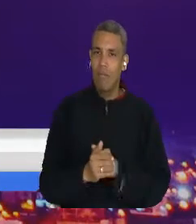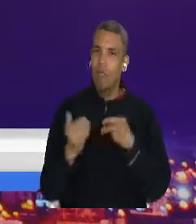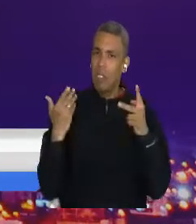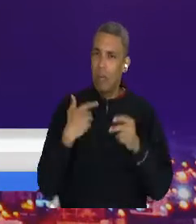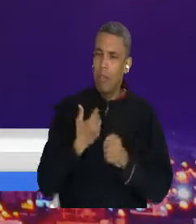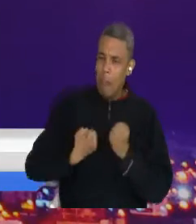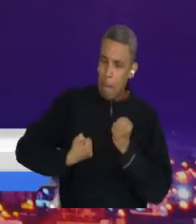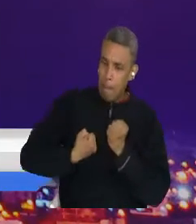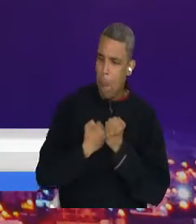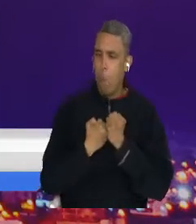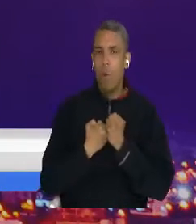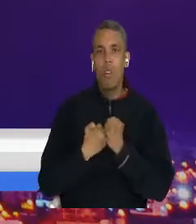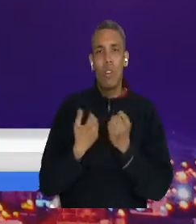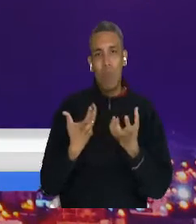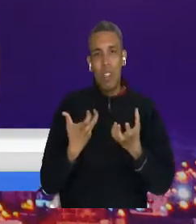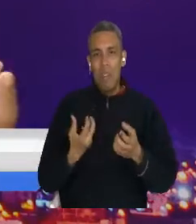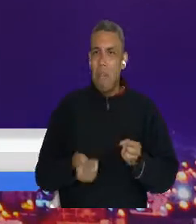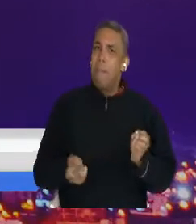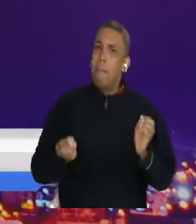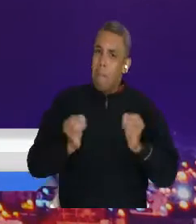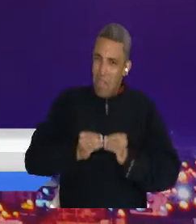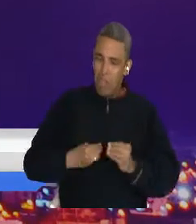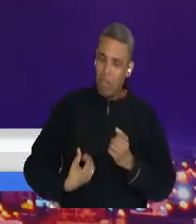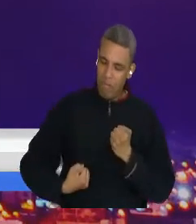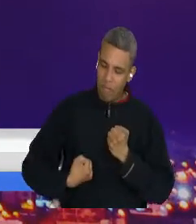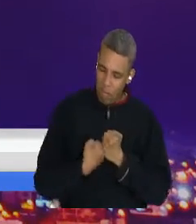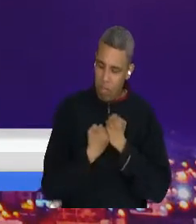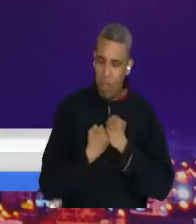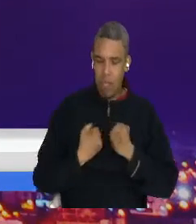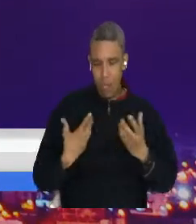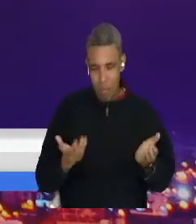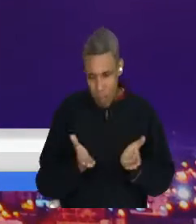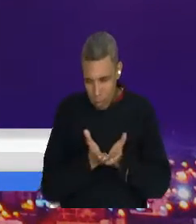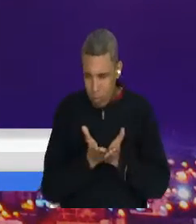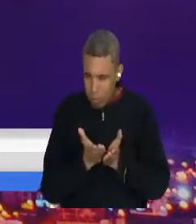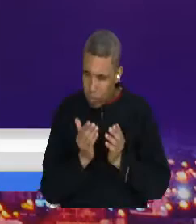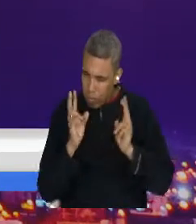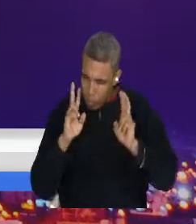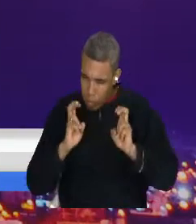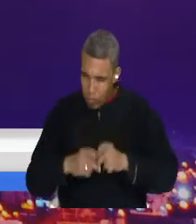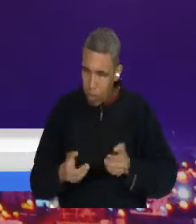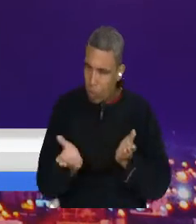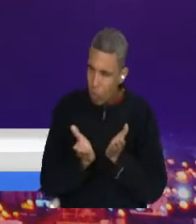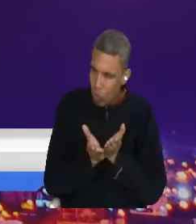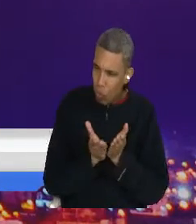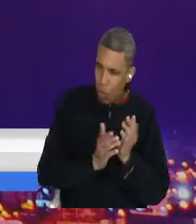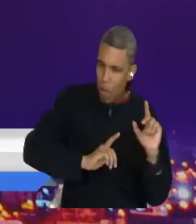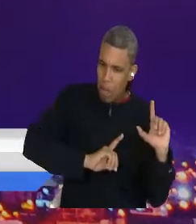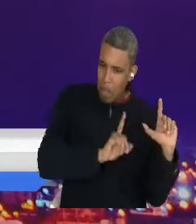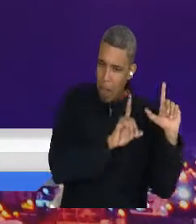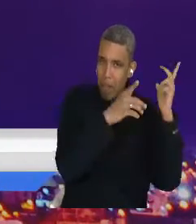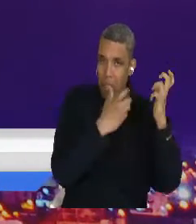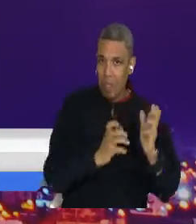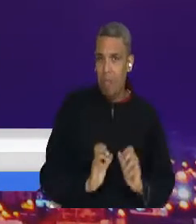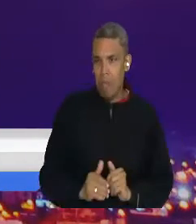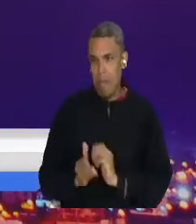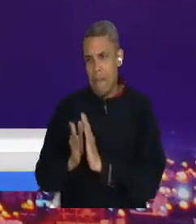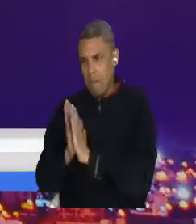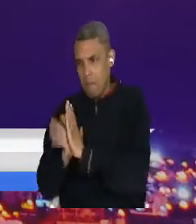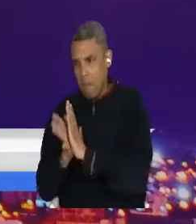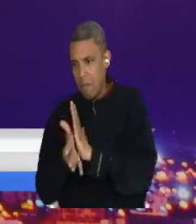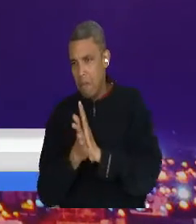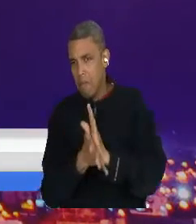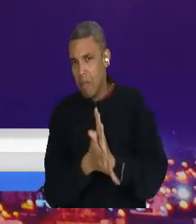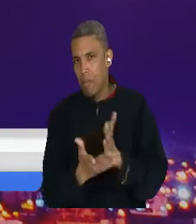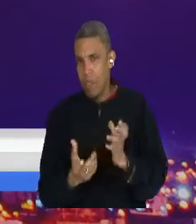estudiando y poder compartir, transmitir los conocimientos en el ejercicio de desarrollo. He tenido la oportunidad